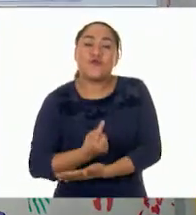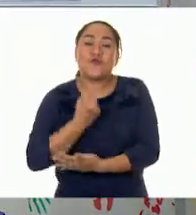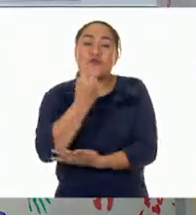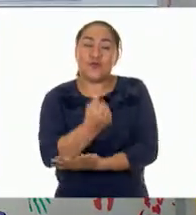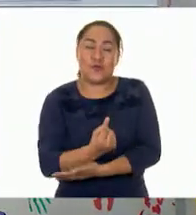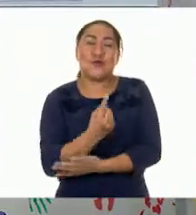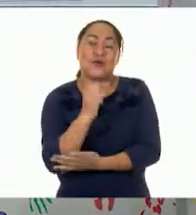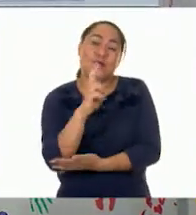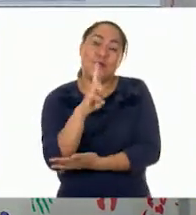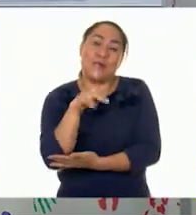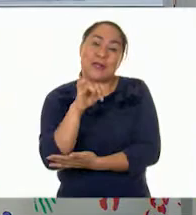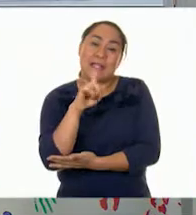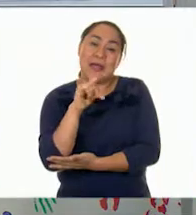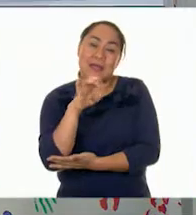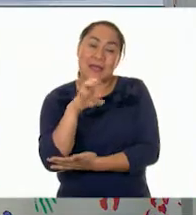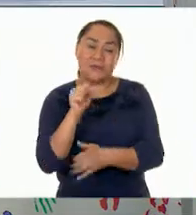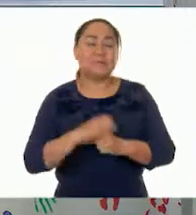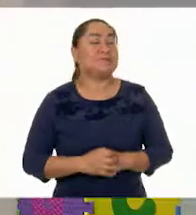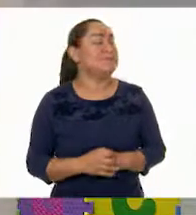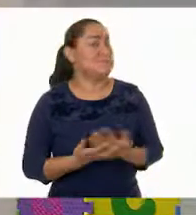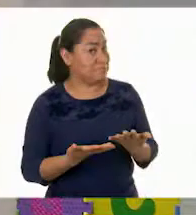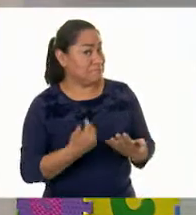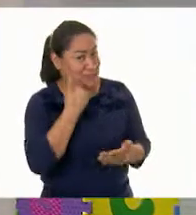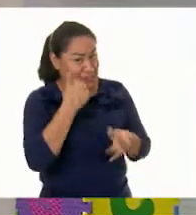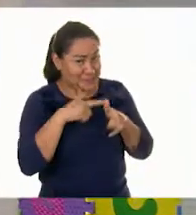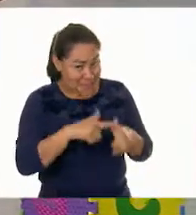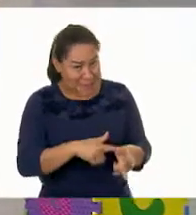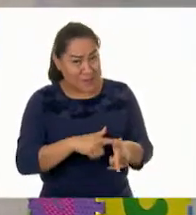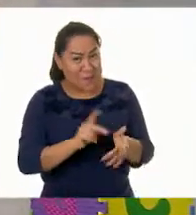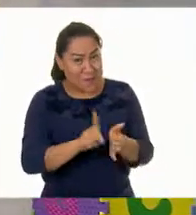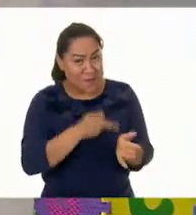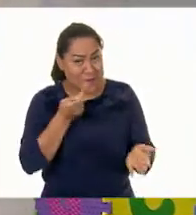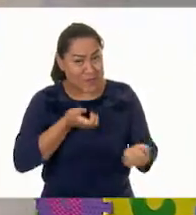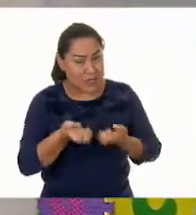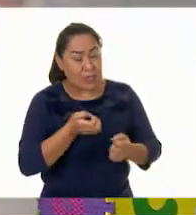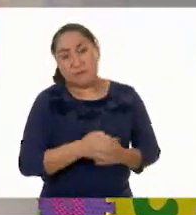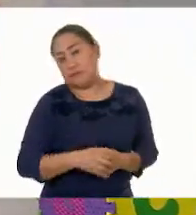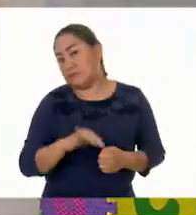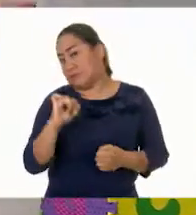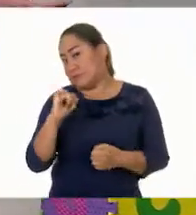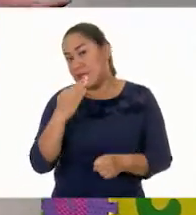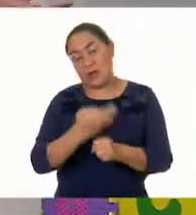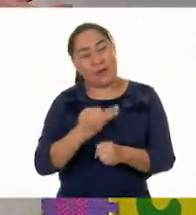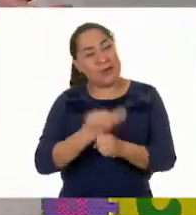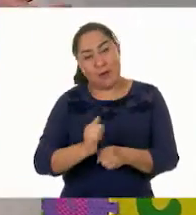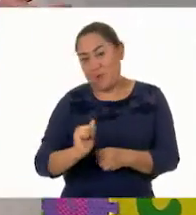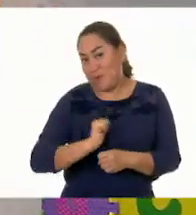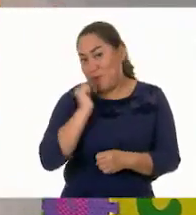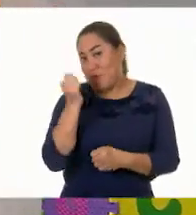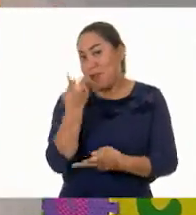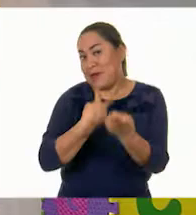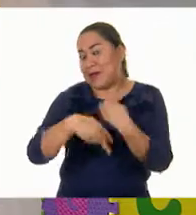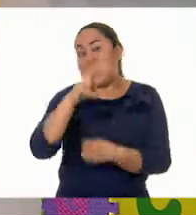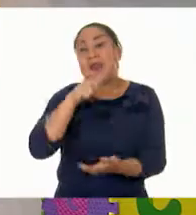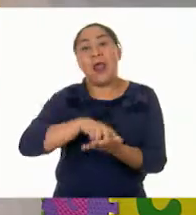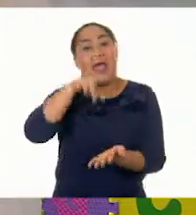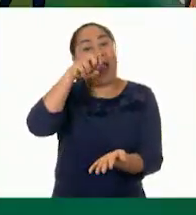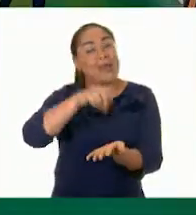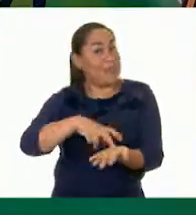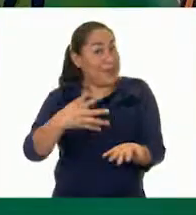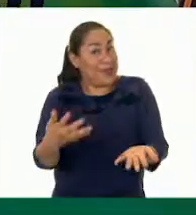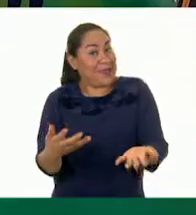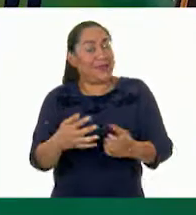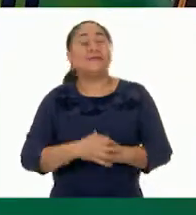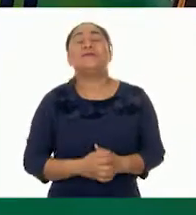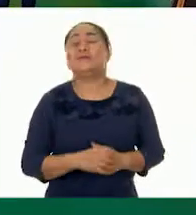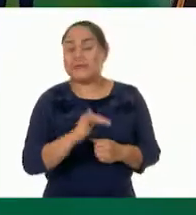¿Te parece si seguimos trabajando? Por supuesto. Pues, hay que aprovechar a nuestra invitada especial, Rana Lucía. Claro. Y para